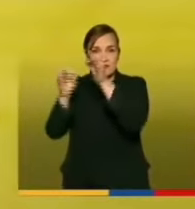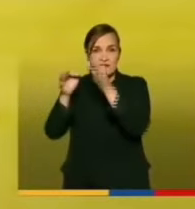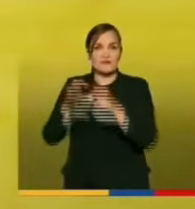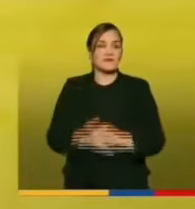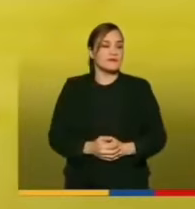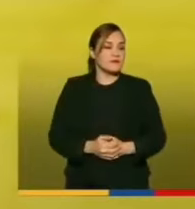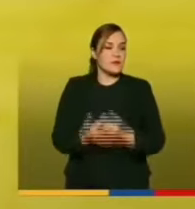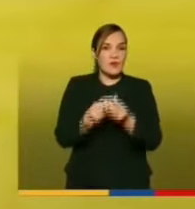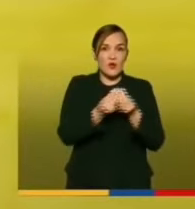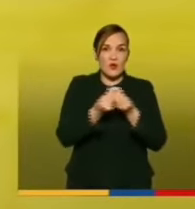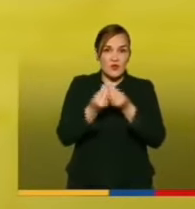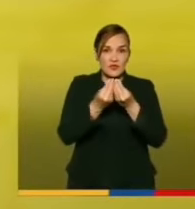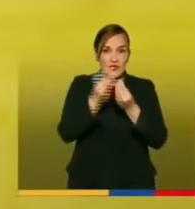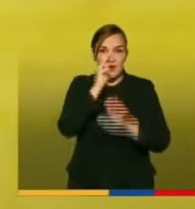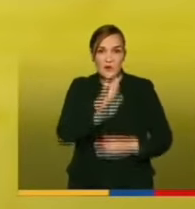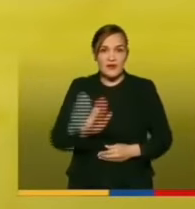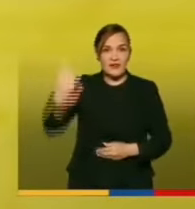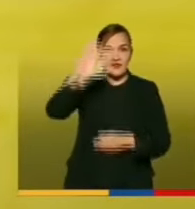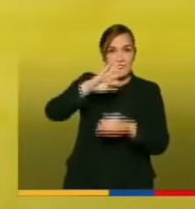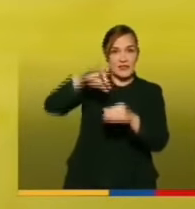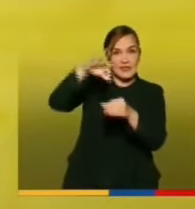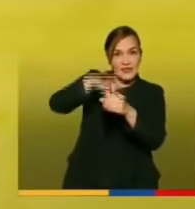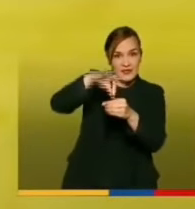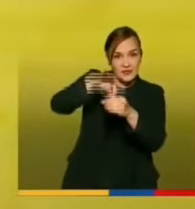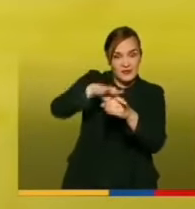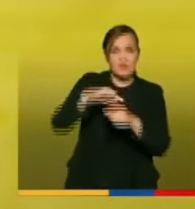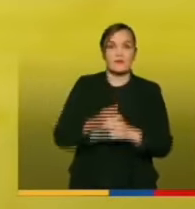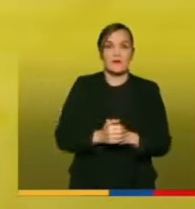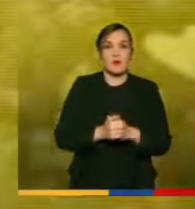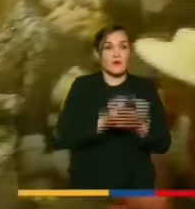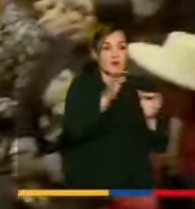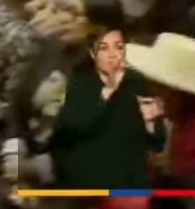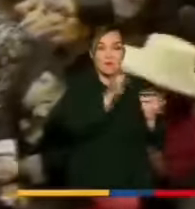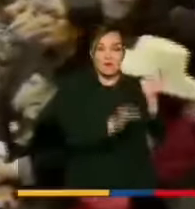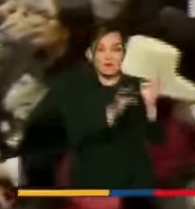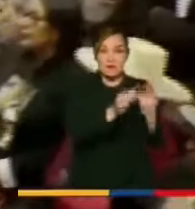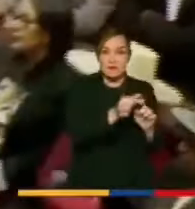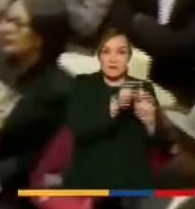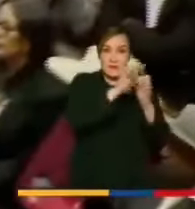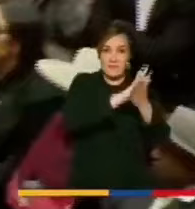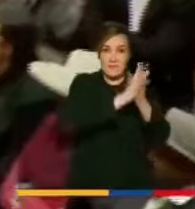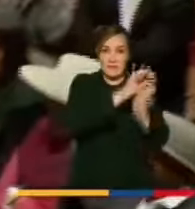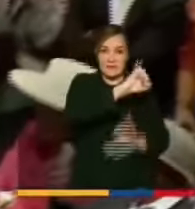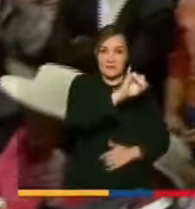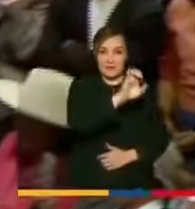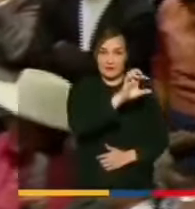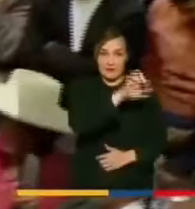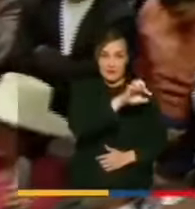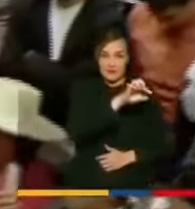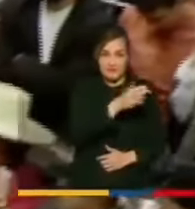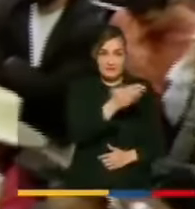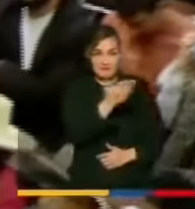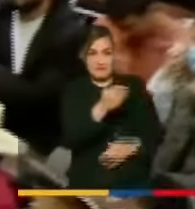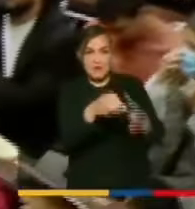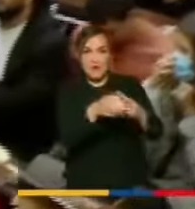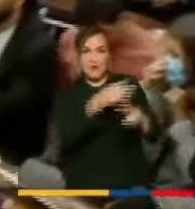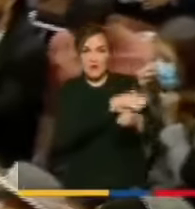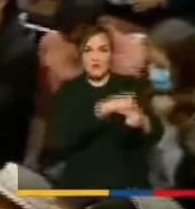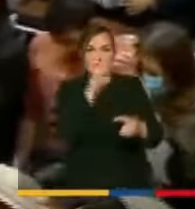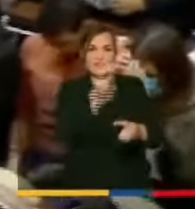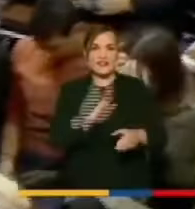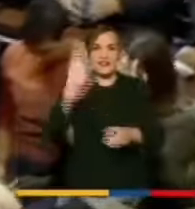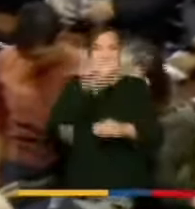Consejo Nacional Electoral. Jurisdicción Especial para la Paz. Y Comisión Nacional de Disciplina